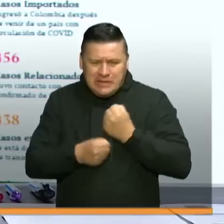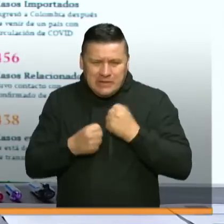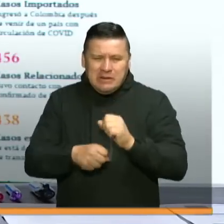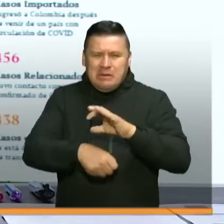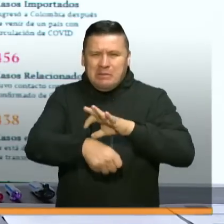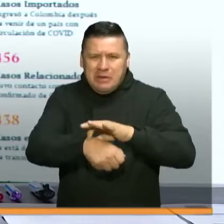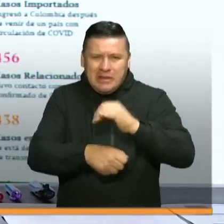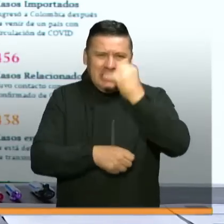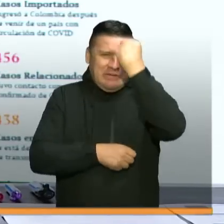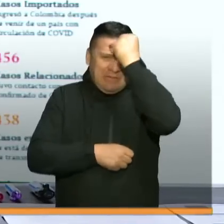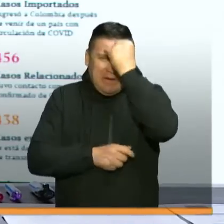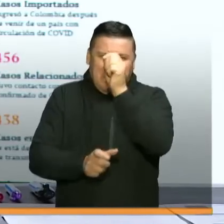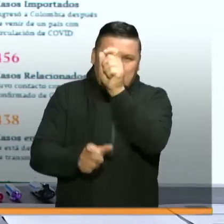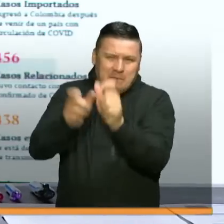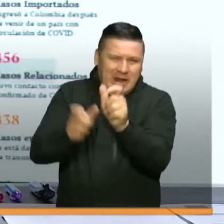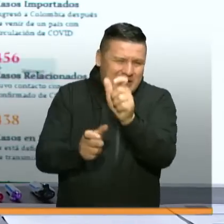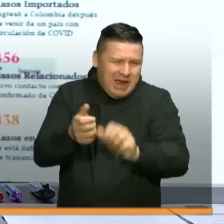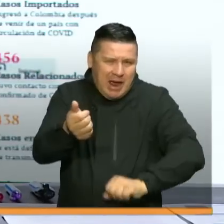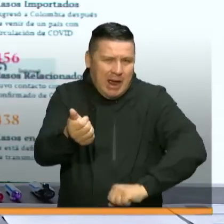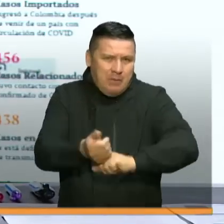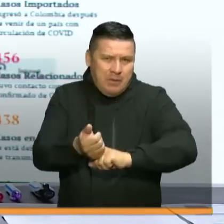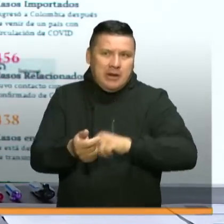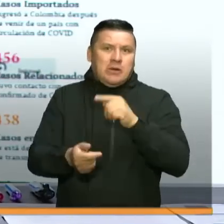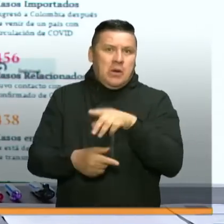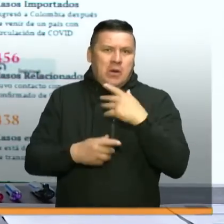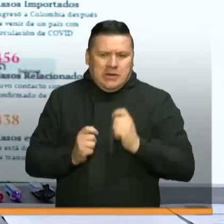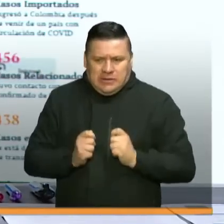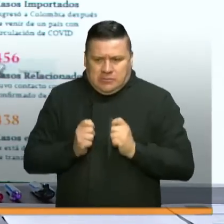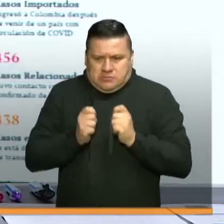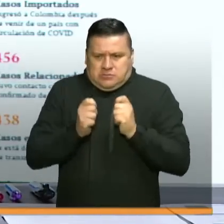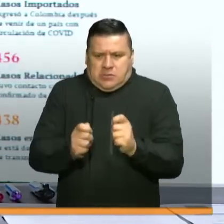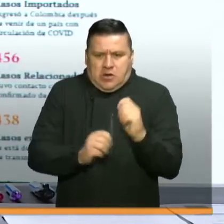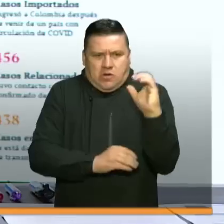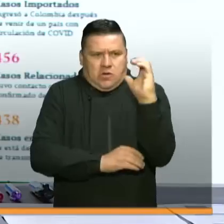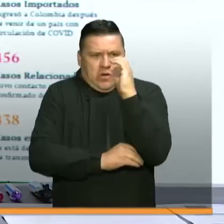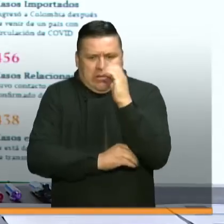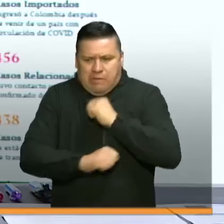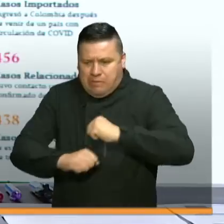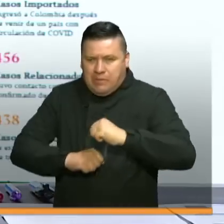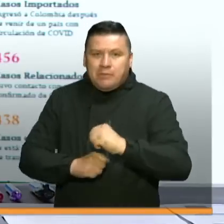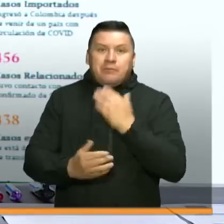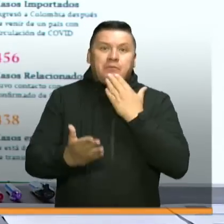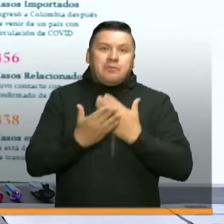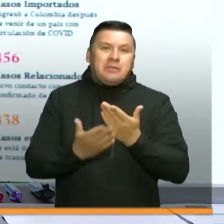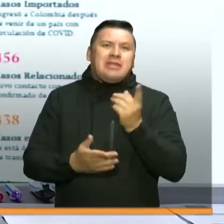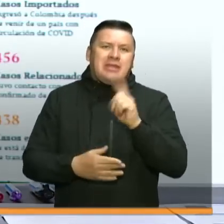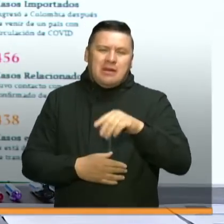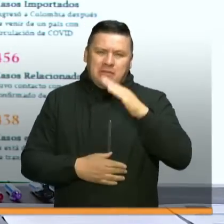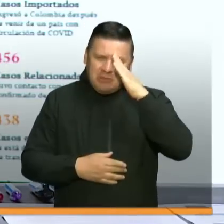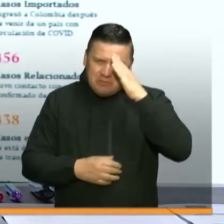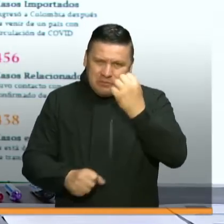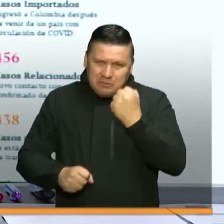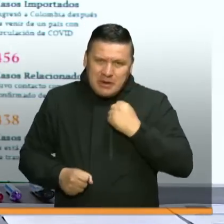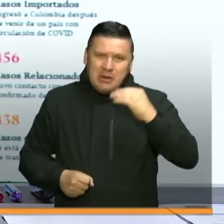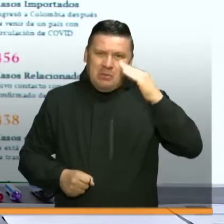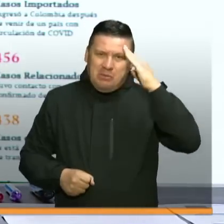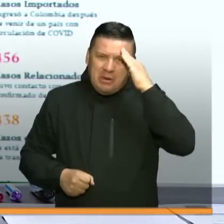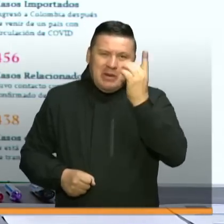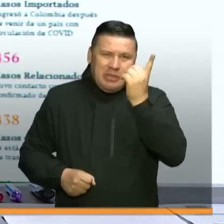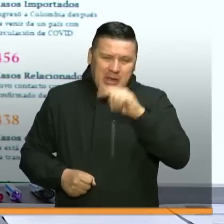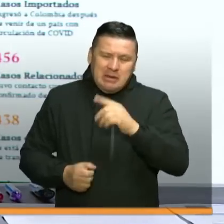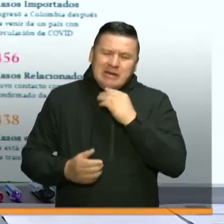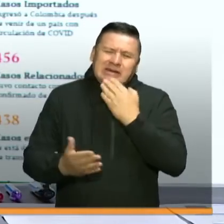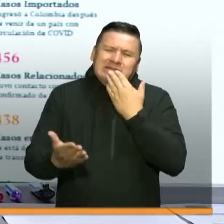médicos, enfermeras, personal de apoyo que se entregan por Colombia. Agradecerle también a los miembros de las fuerzas militares y de policía.